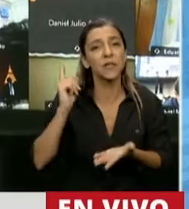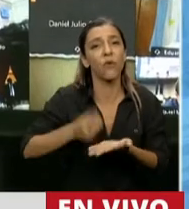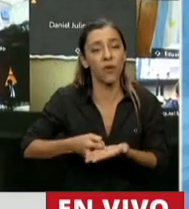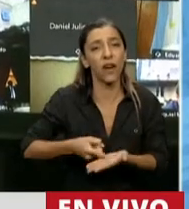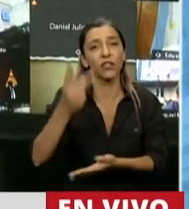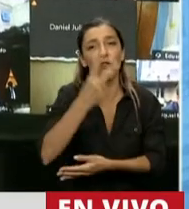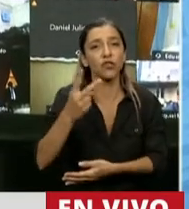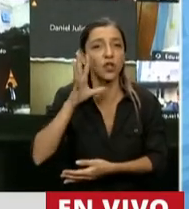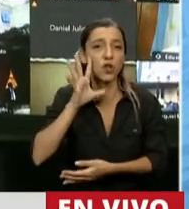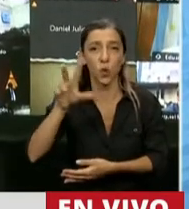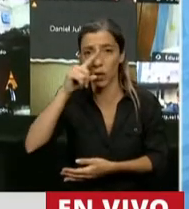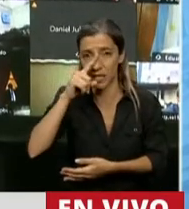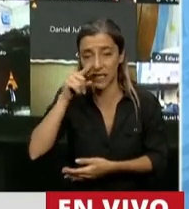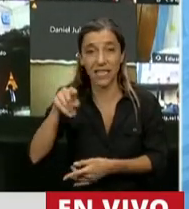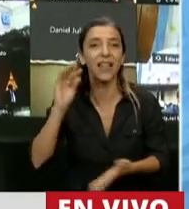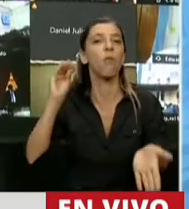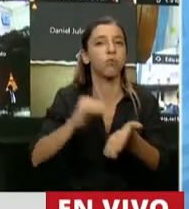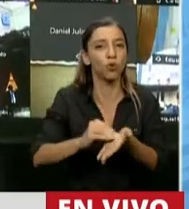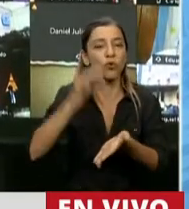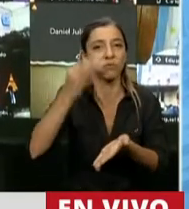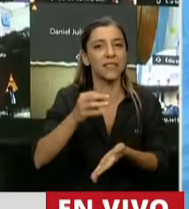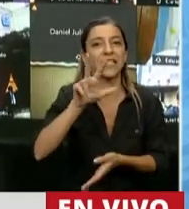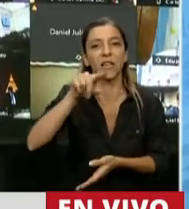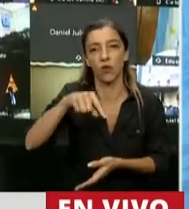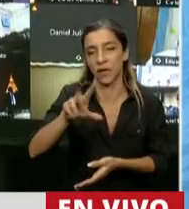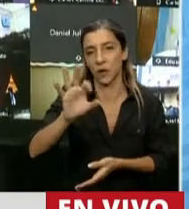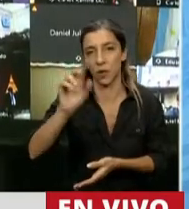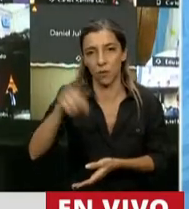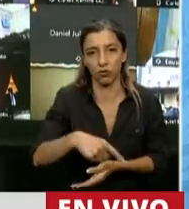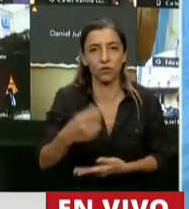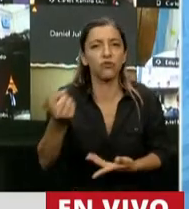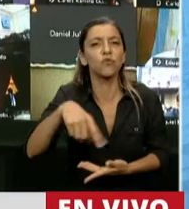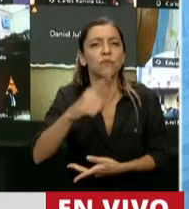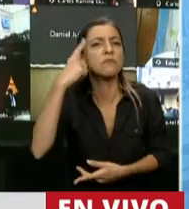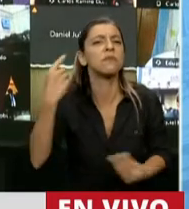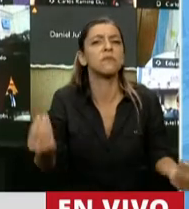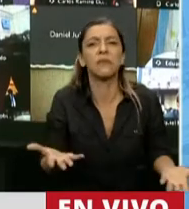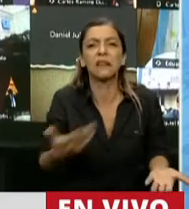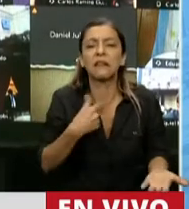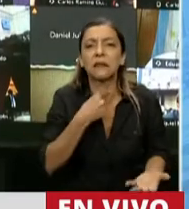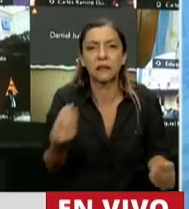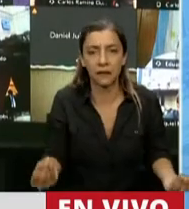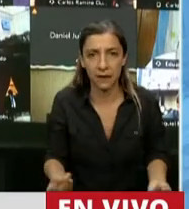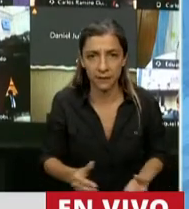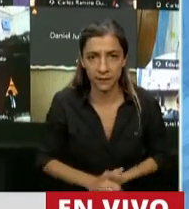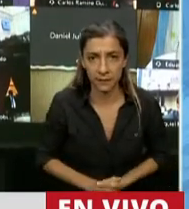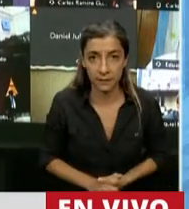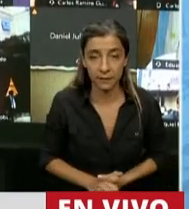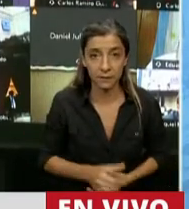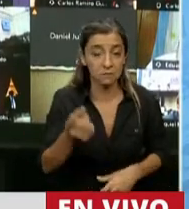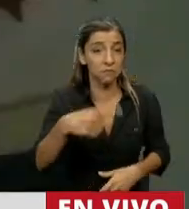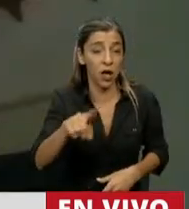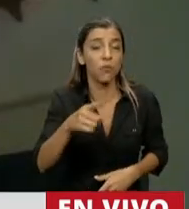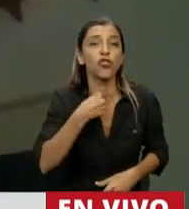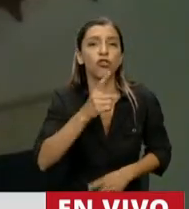finalmente en el 3,50%. ¿Qué es lo que se pretende con todo esto? No asumir el